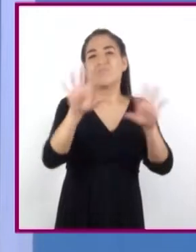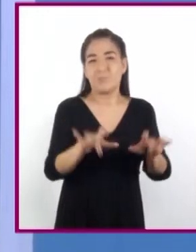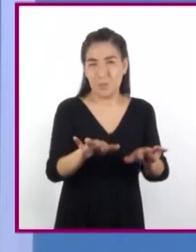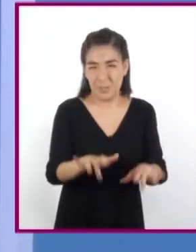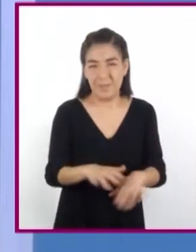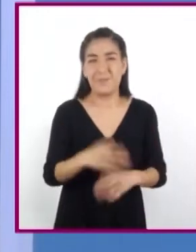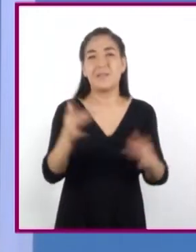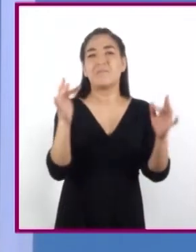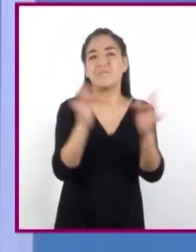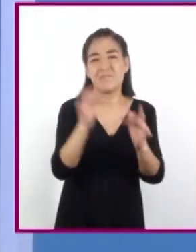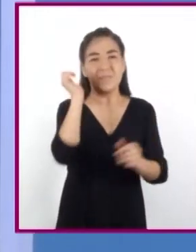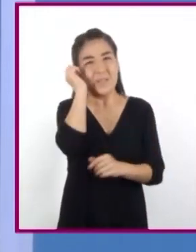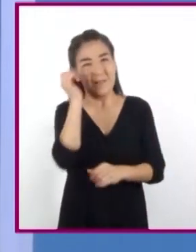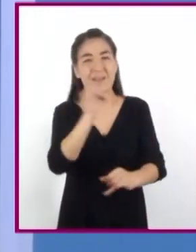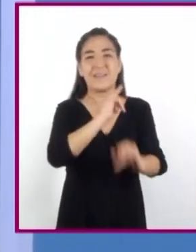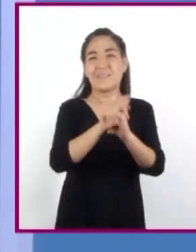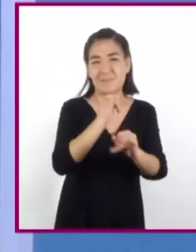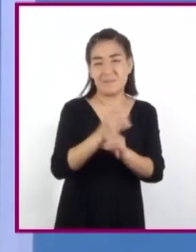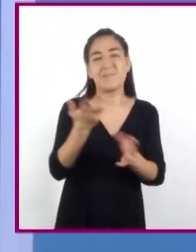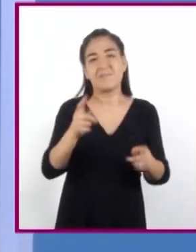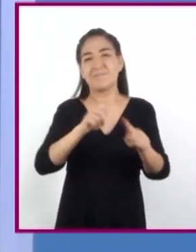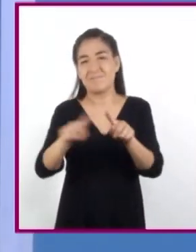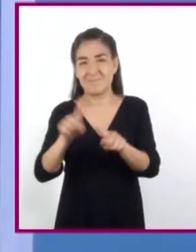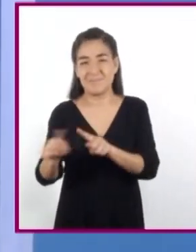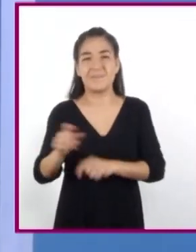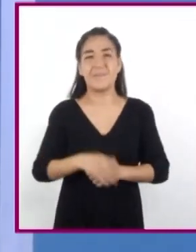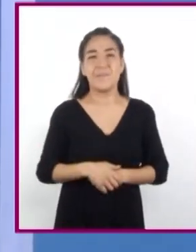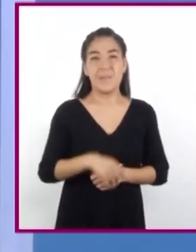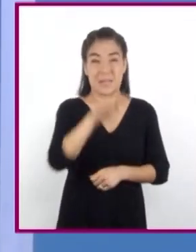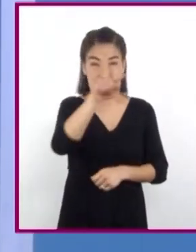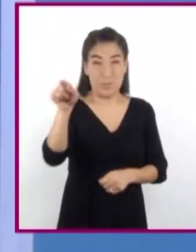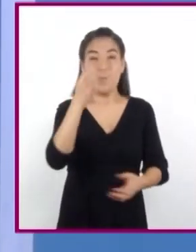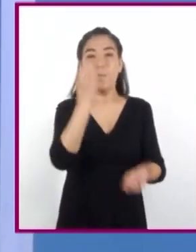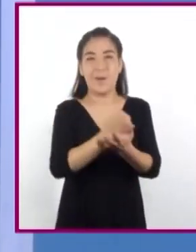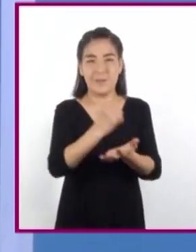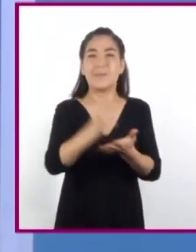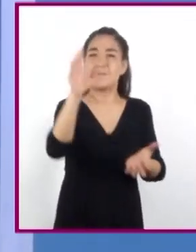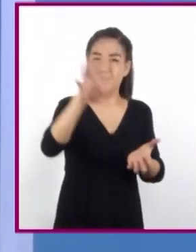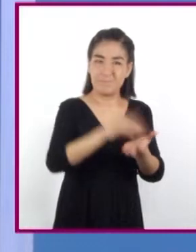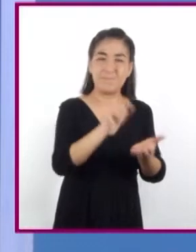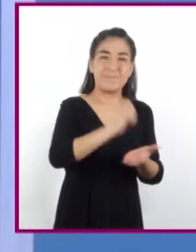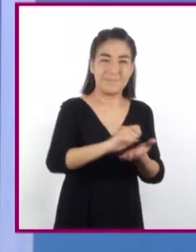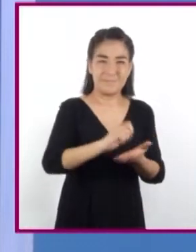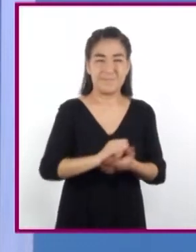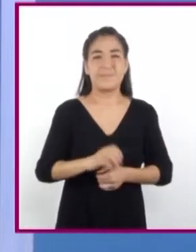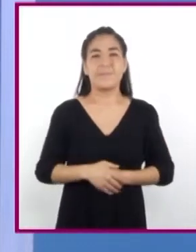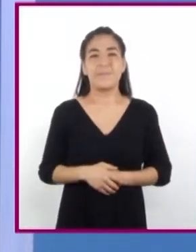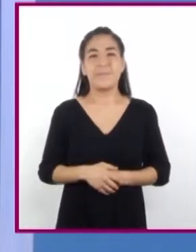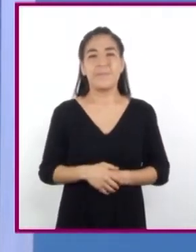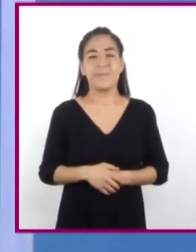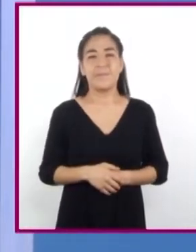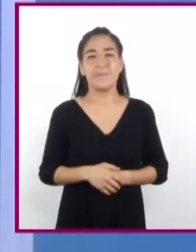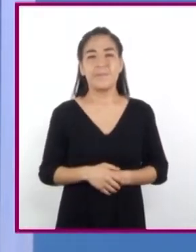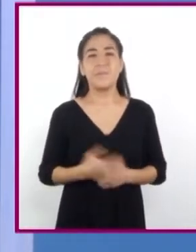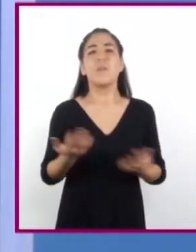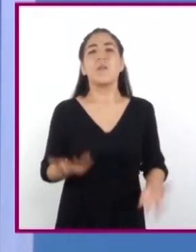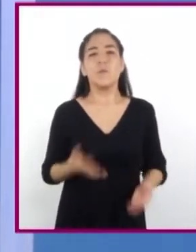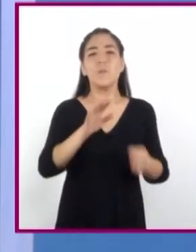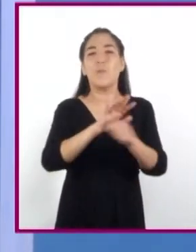teléfonos celulares, internet, entre otras. En su cuaderno anoten lo siguiente. Con las